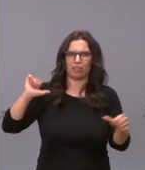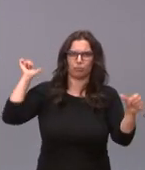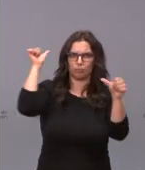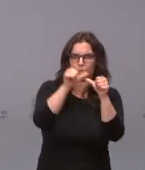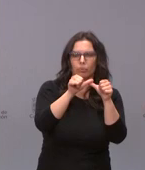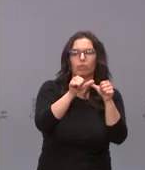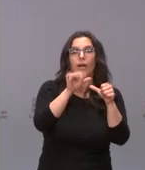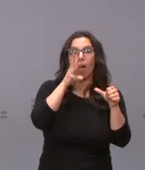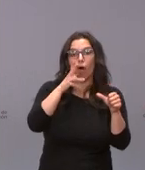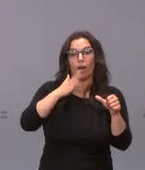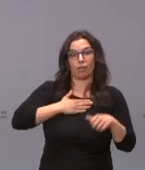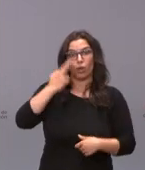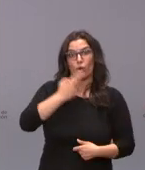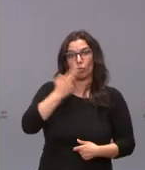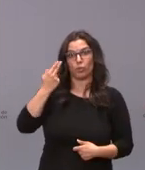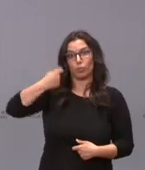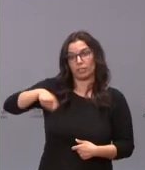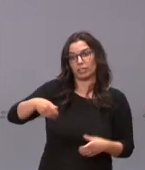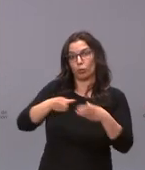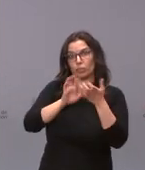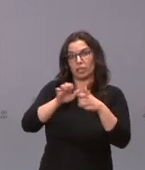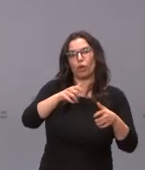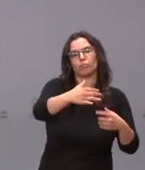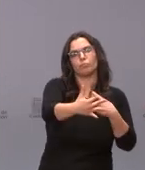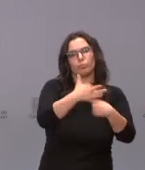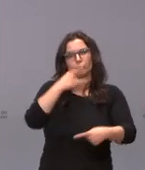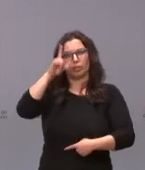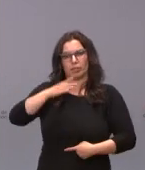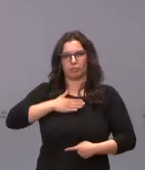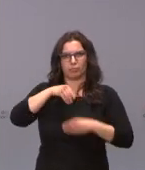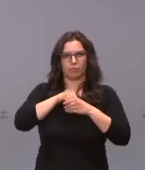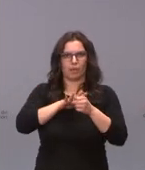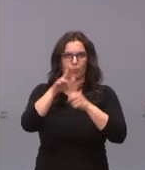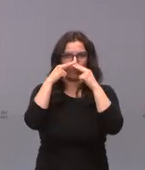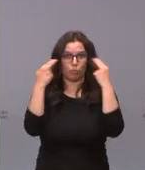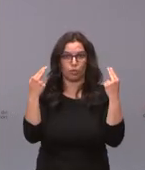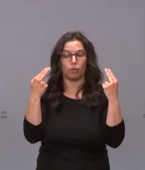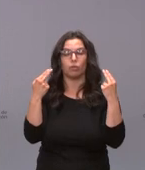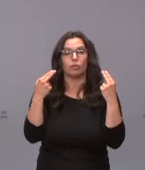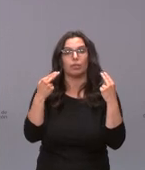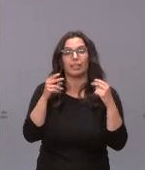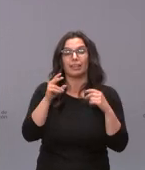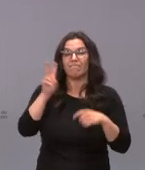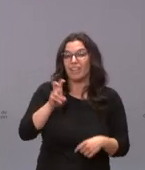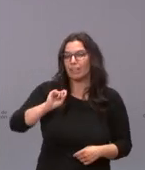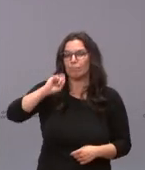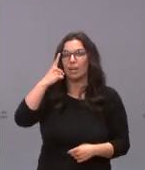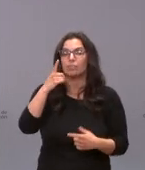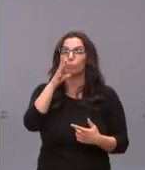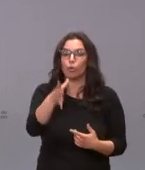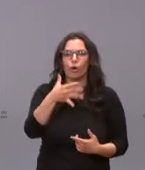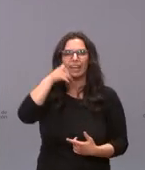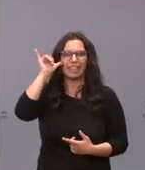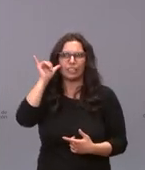de la Junta, ahora extendemos al ámbito público de nuestra comunidad. Y va a ser especialmente útil ante los riesgos de